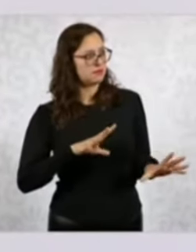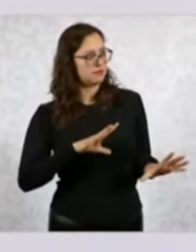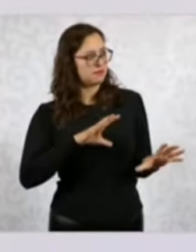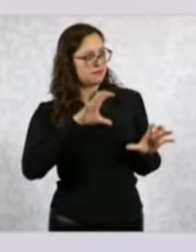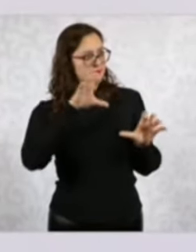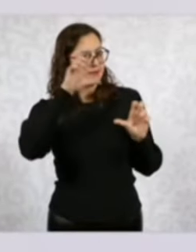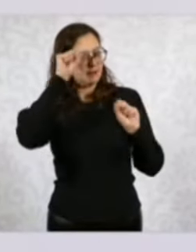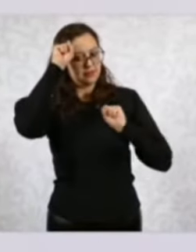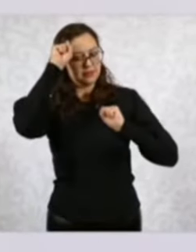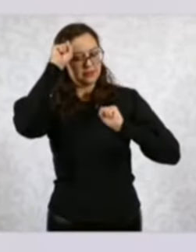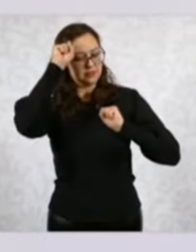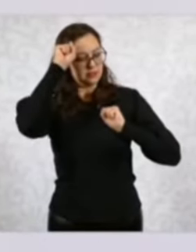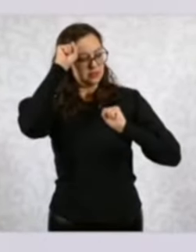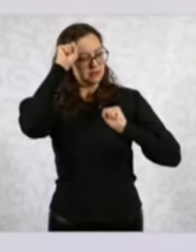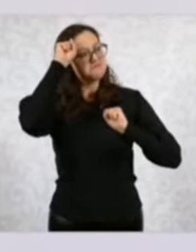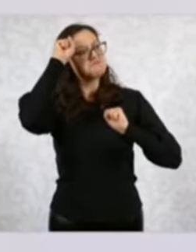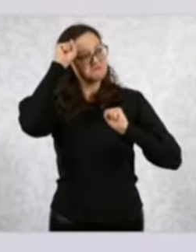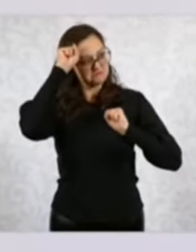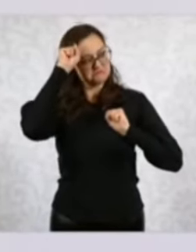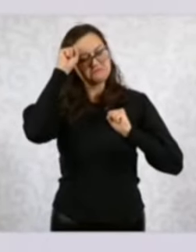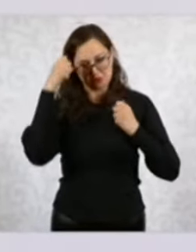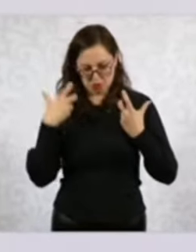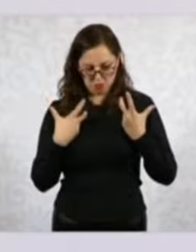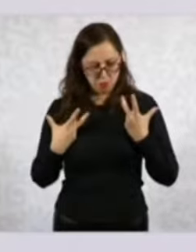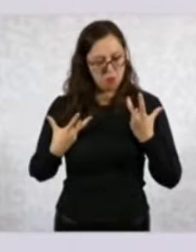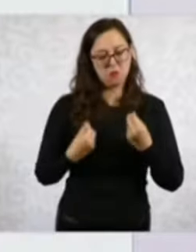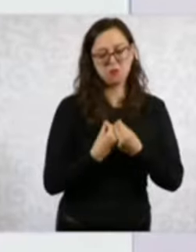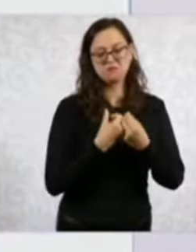movimiento, las libertades democráticas.